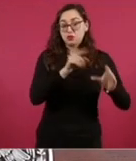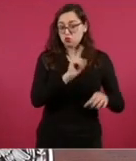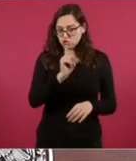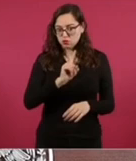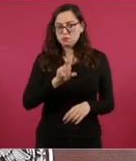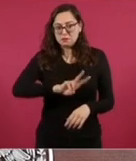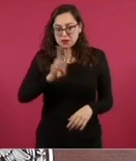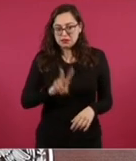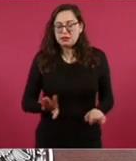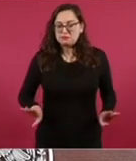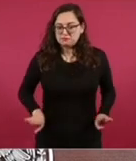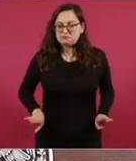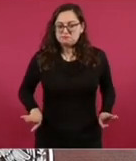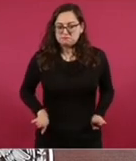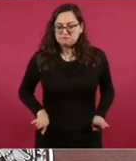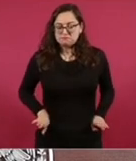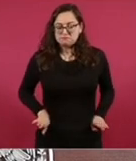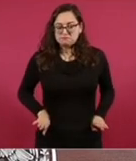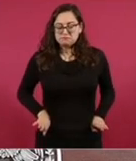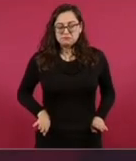sin embargo, últimamente